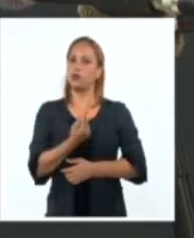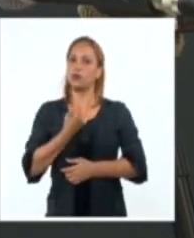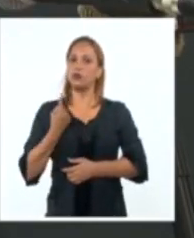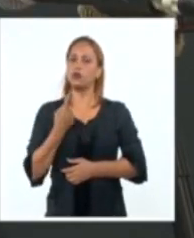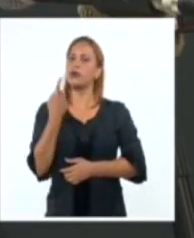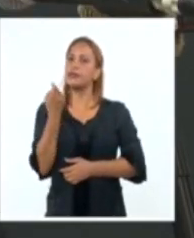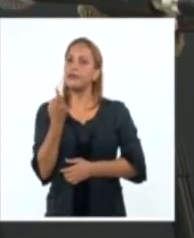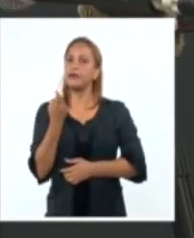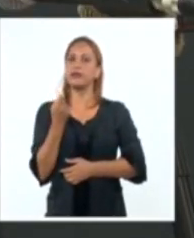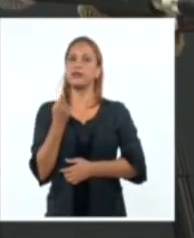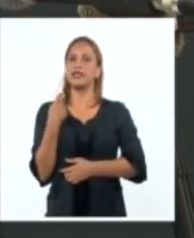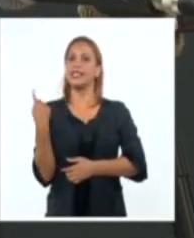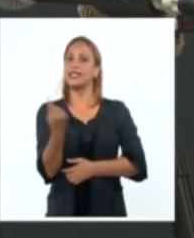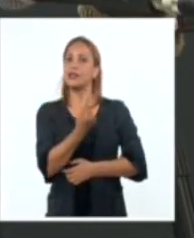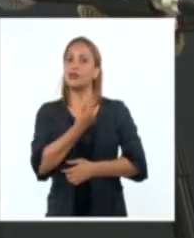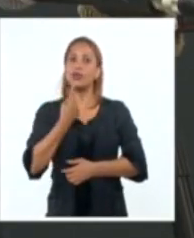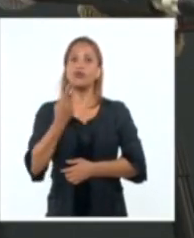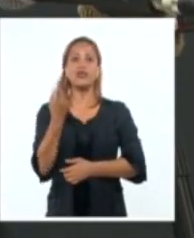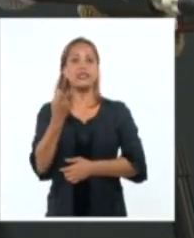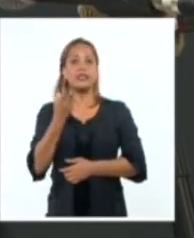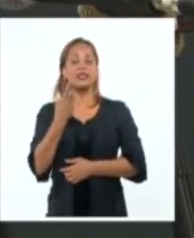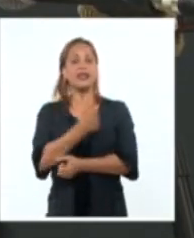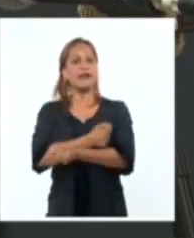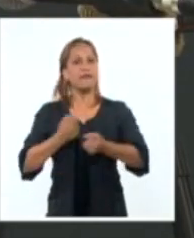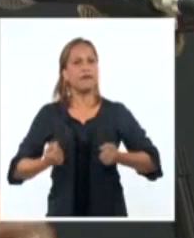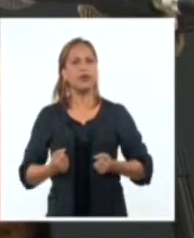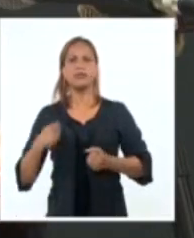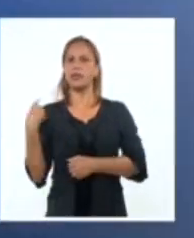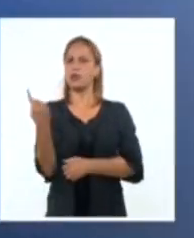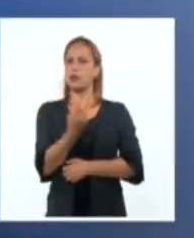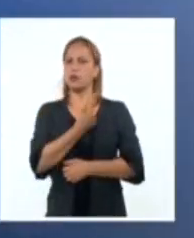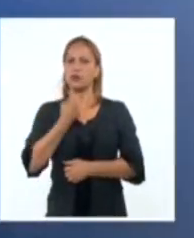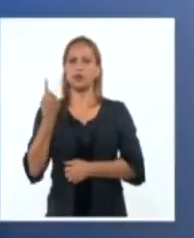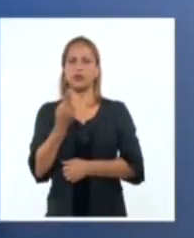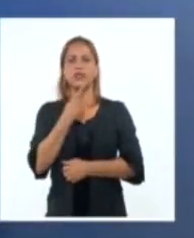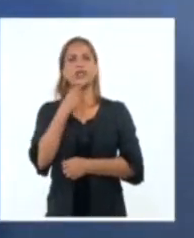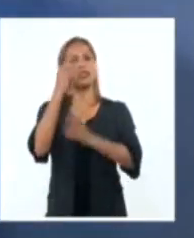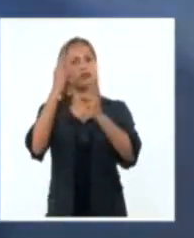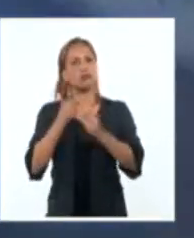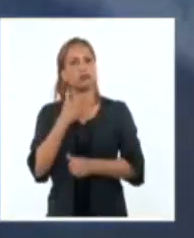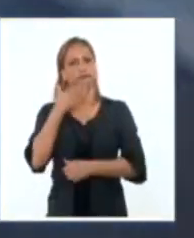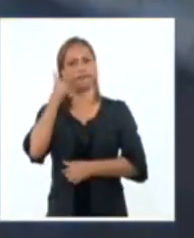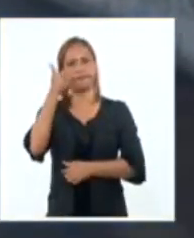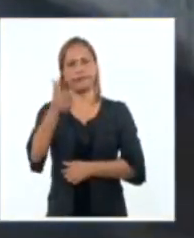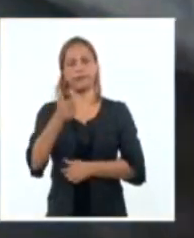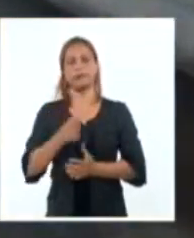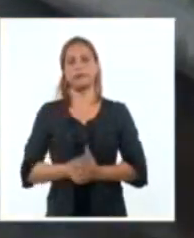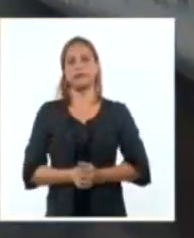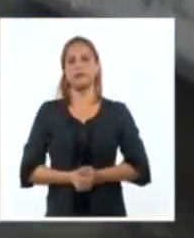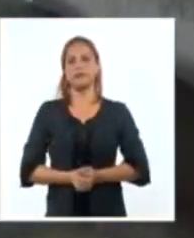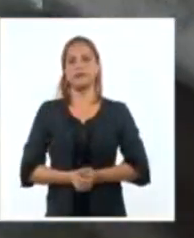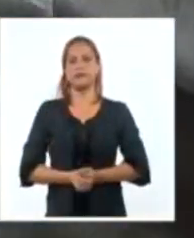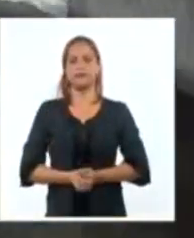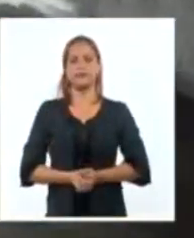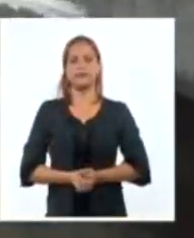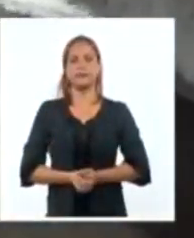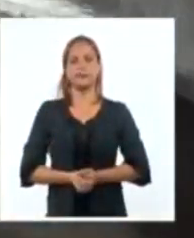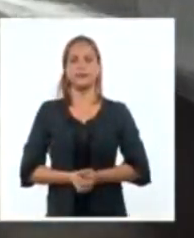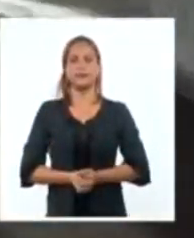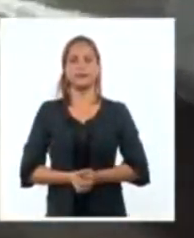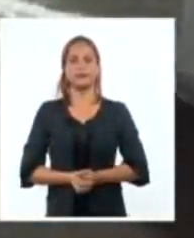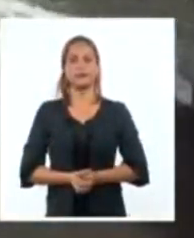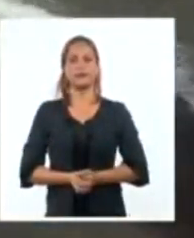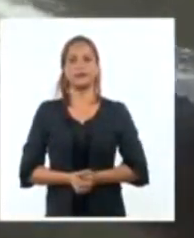Necesita de nosotros, de nuestro mayor esfuerzo y los mejores resultados. Bernardo Espinoza, Sistema Informativo de la